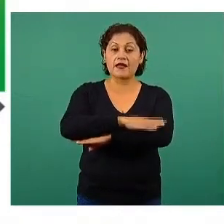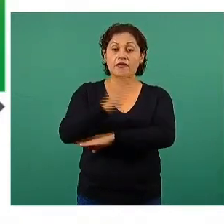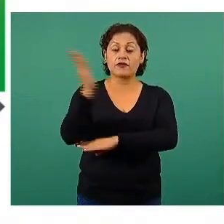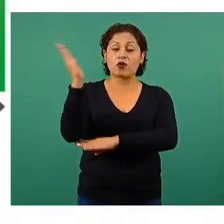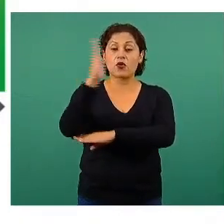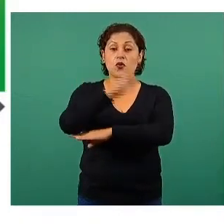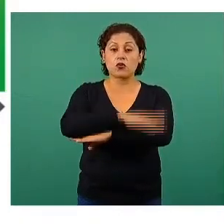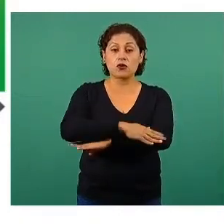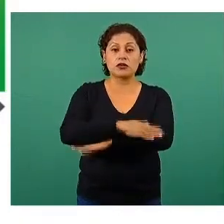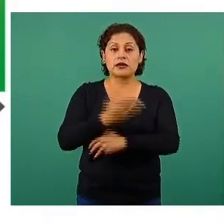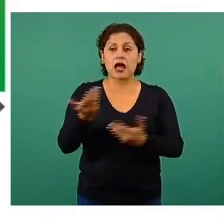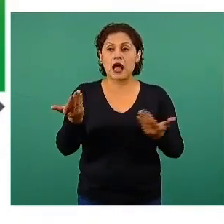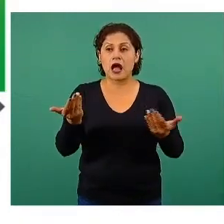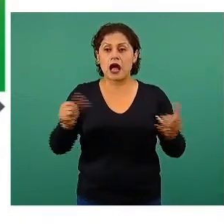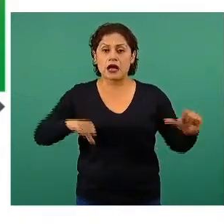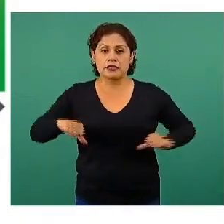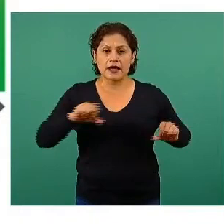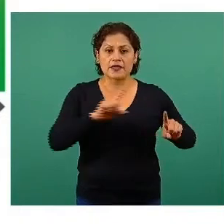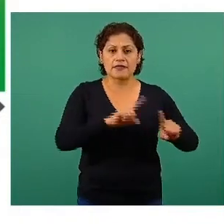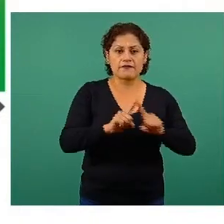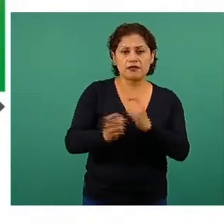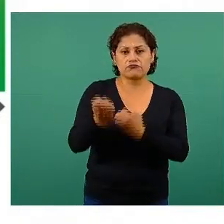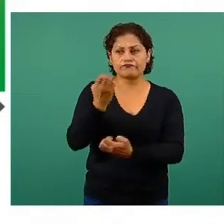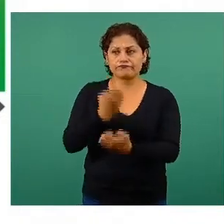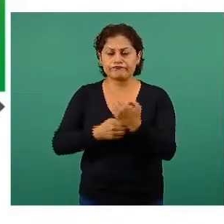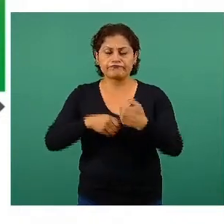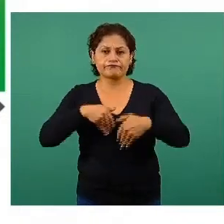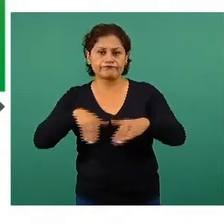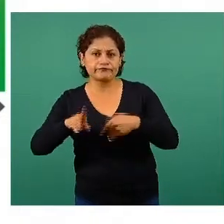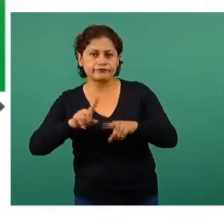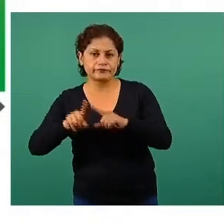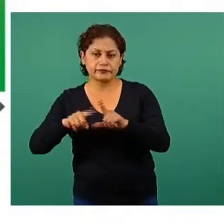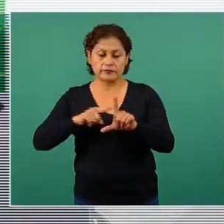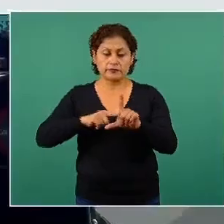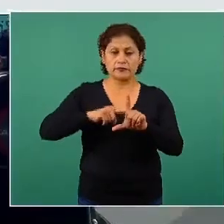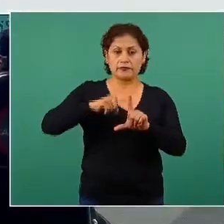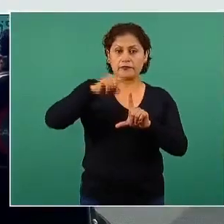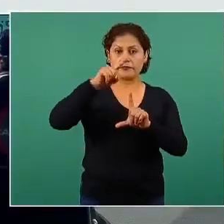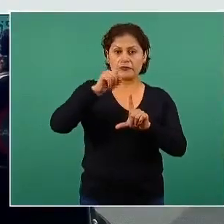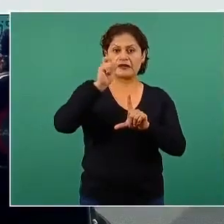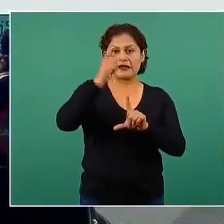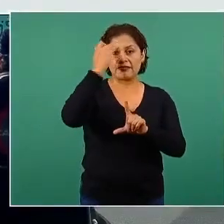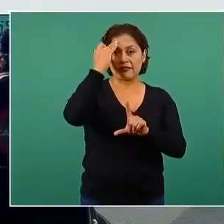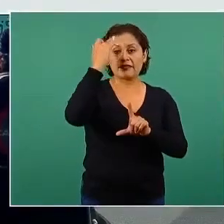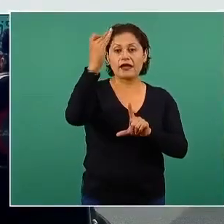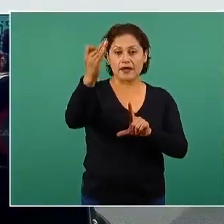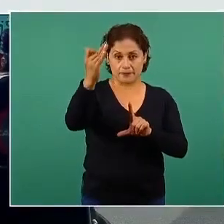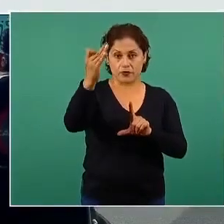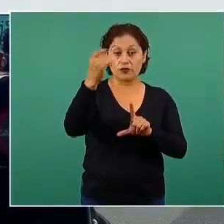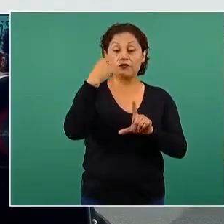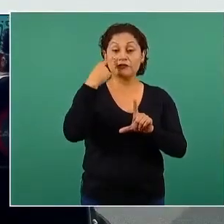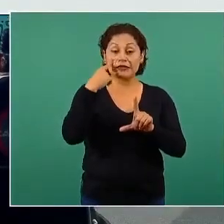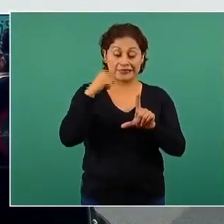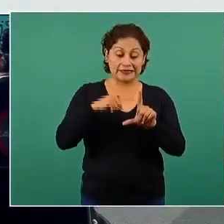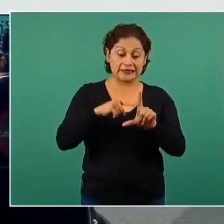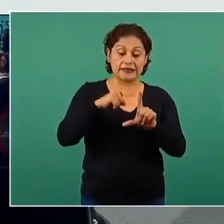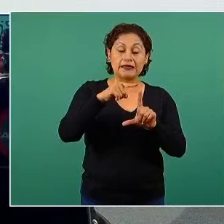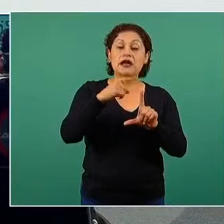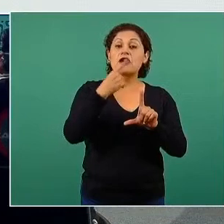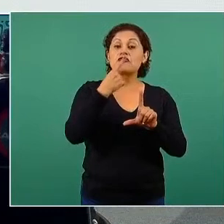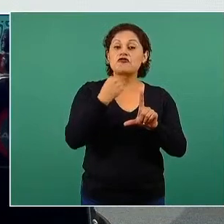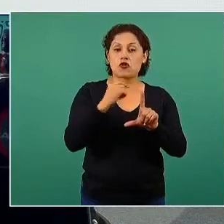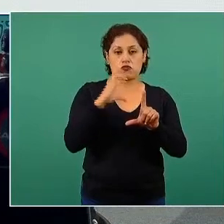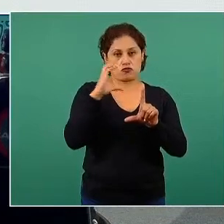día que pasamos sentados. Nosotros lo que queremos es estar en el color verde. Pero, podemos